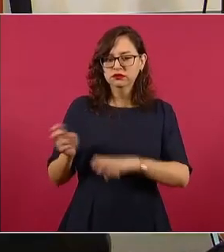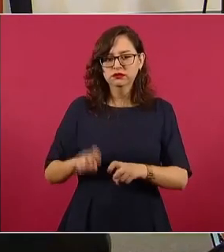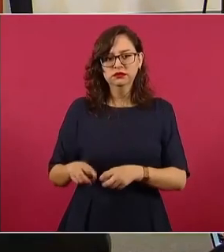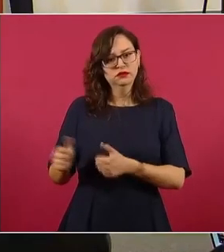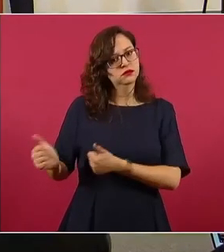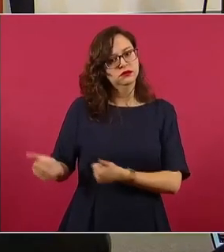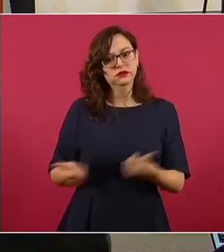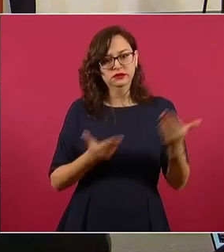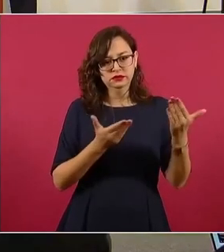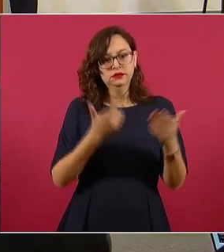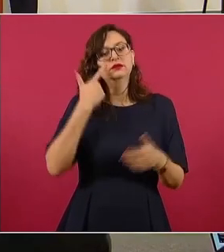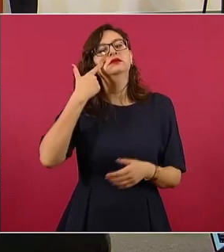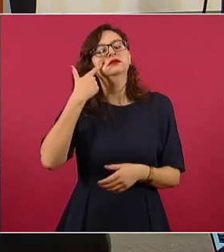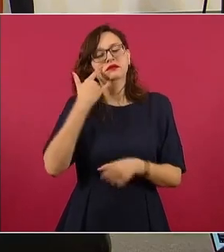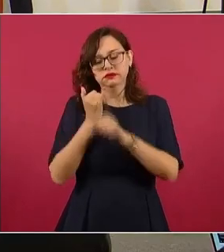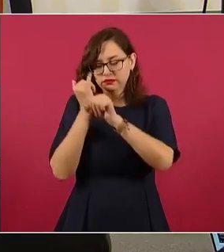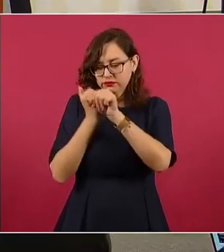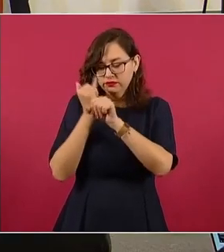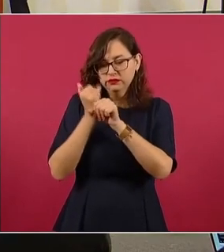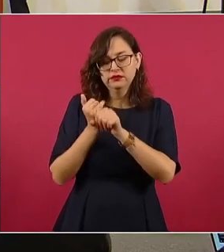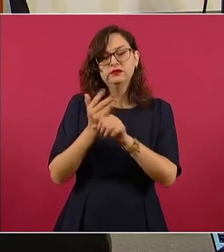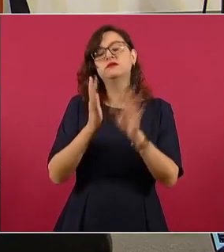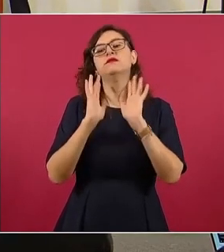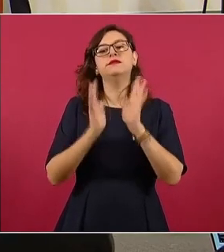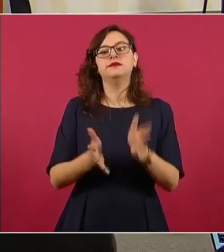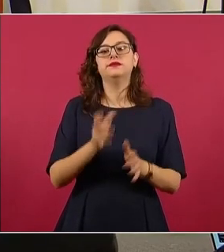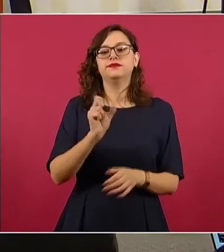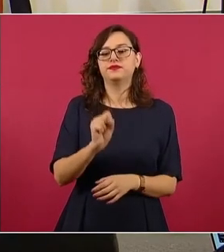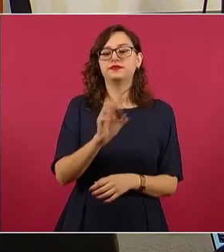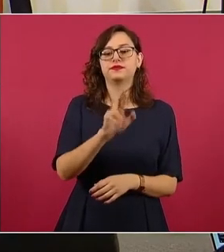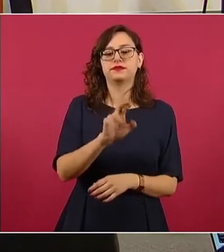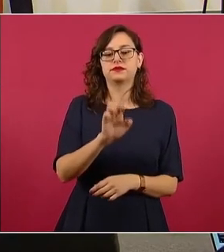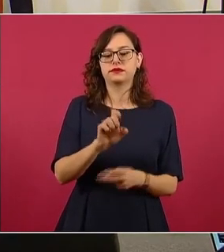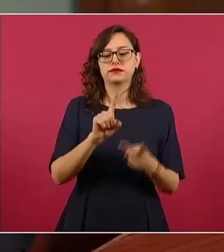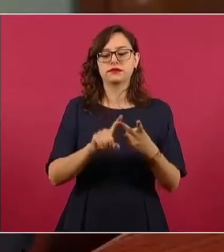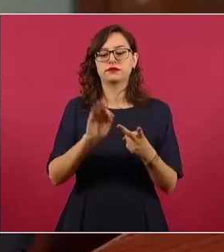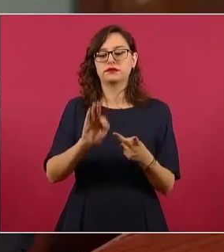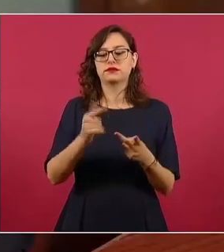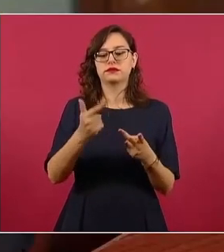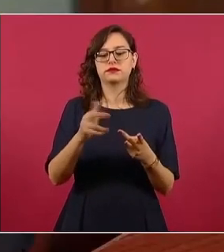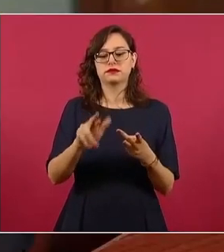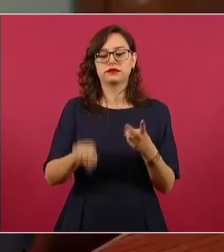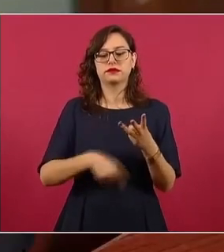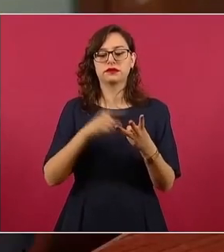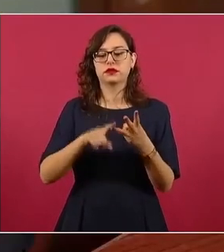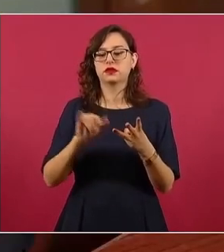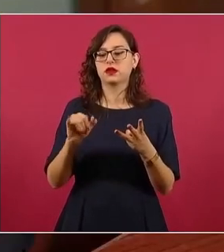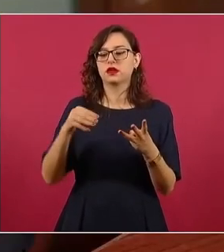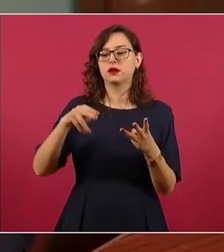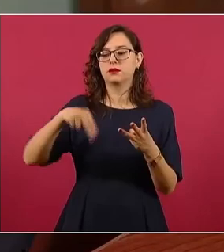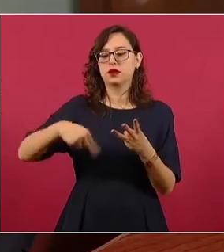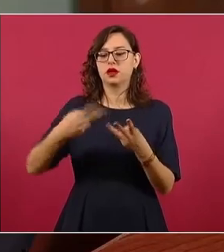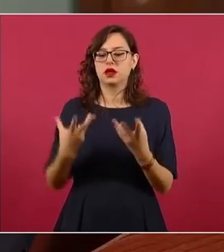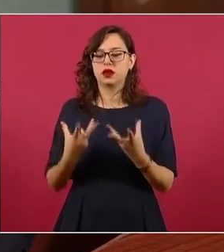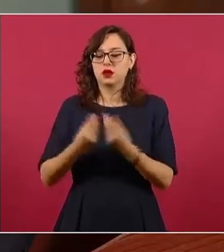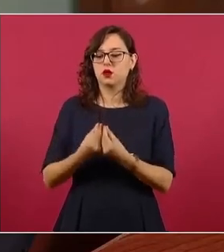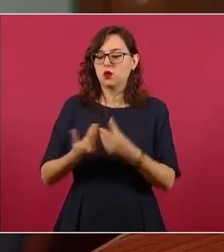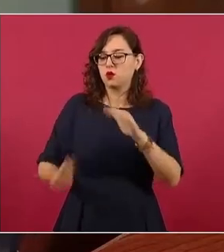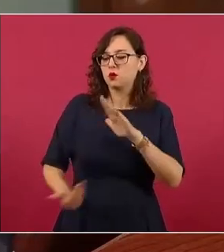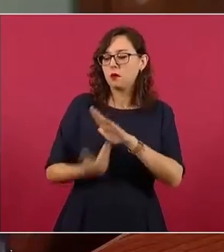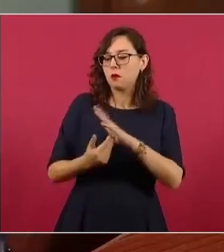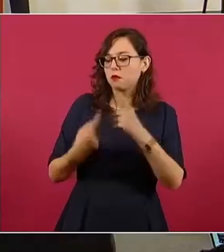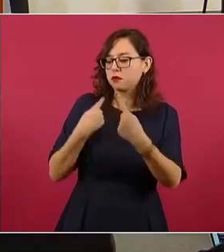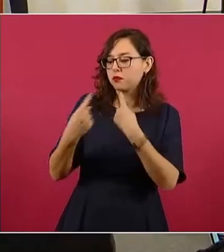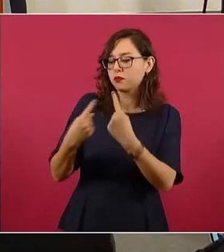coordinación de la Secretaría de Relaciones Exteriores, la Fiscalía Migración para la Investigación y Apoyos Correspondientes